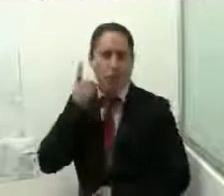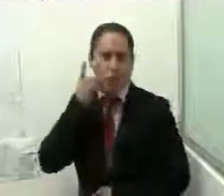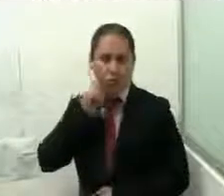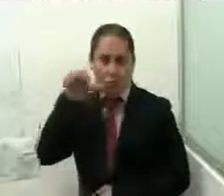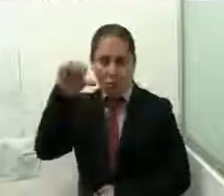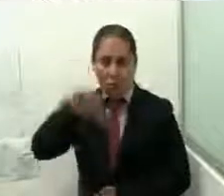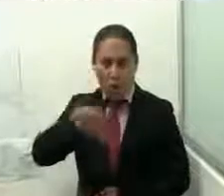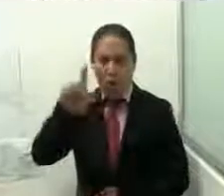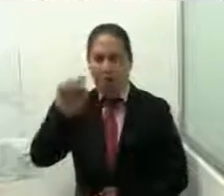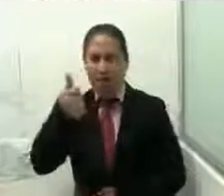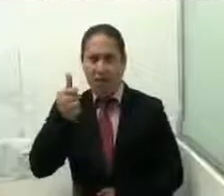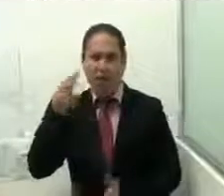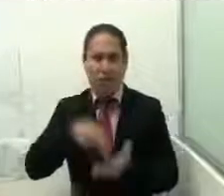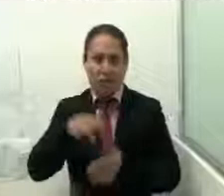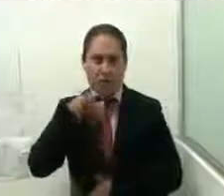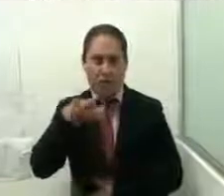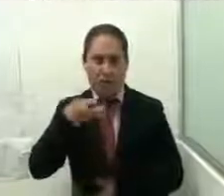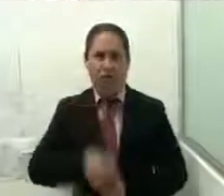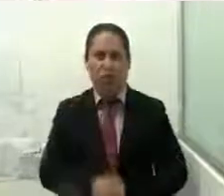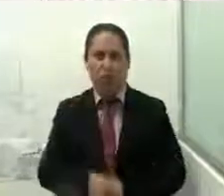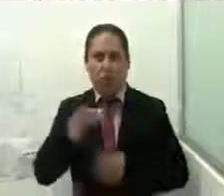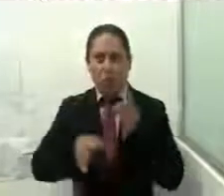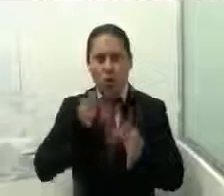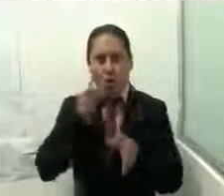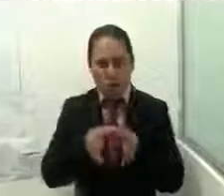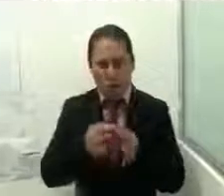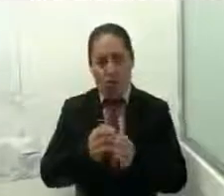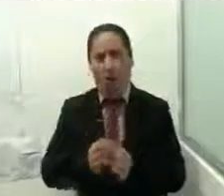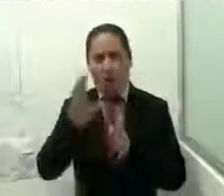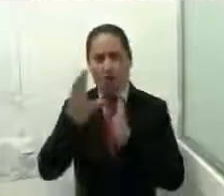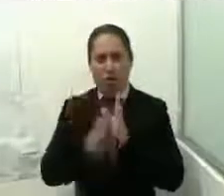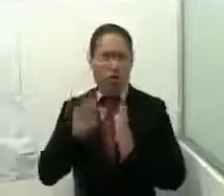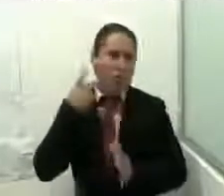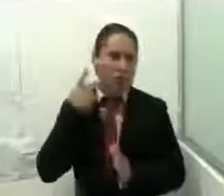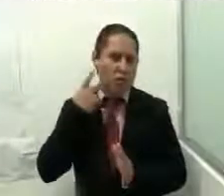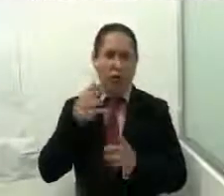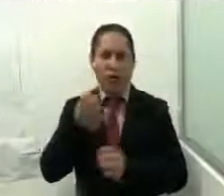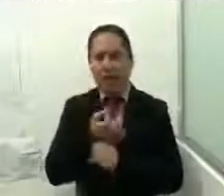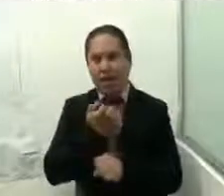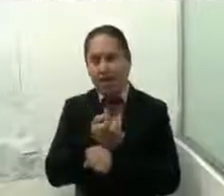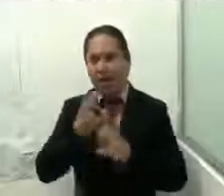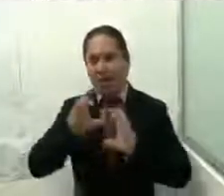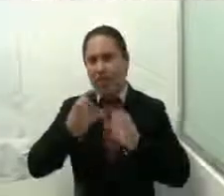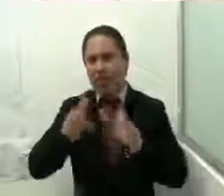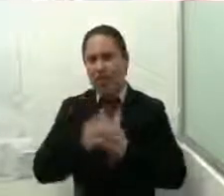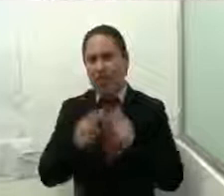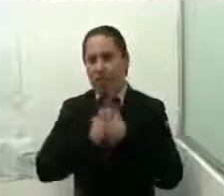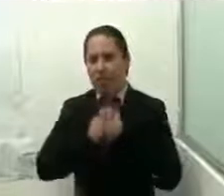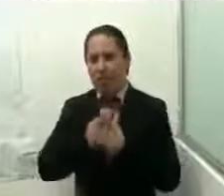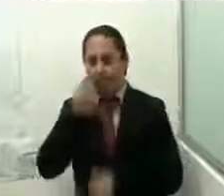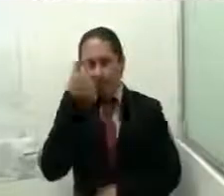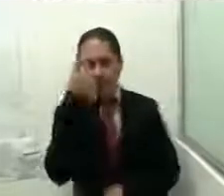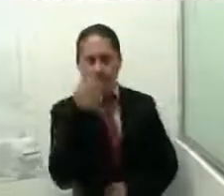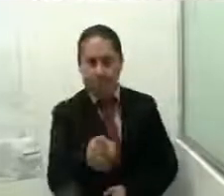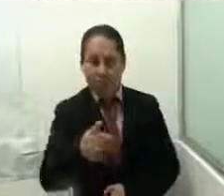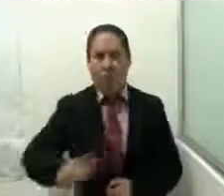26 de abril de 2018, en cumplimiento a lo dispuesto en la Constitución Política del Estado de Chiapas y siguiendo la instrucción superior del